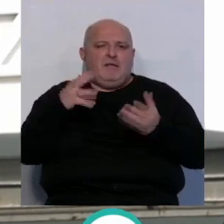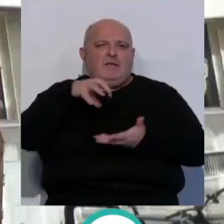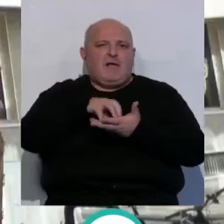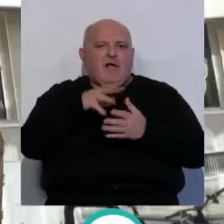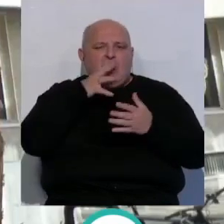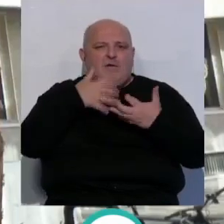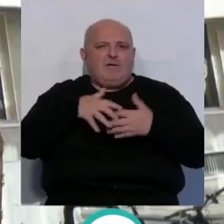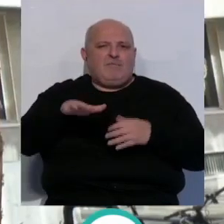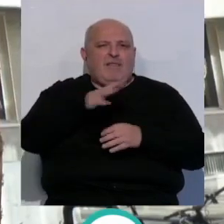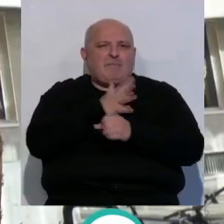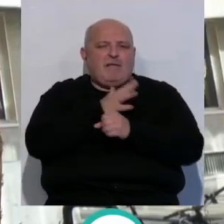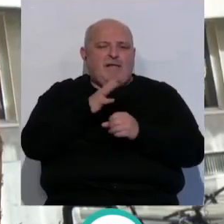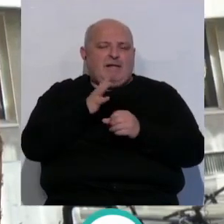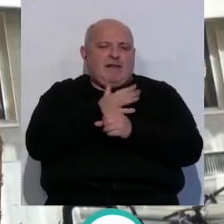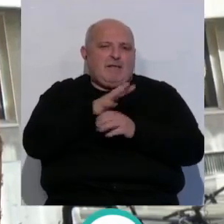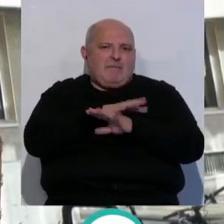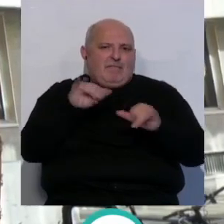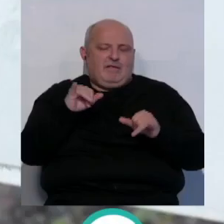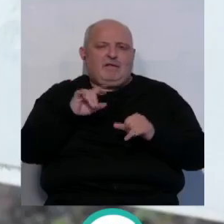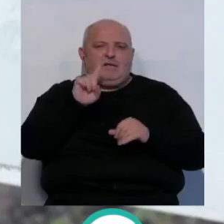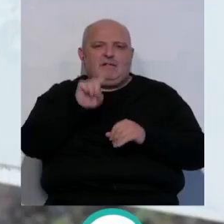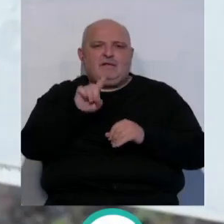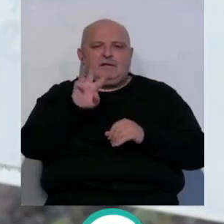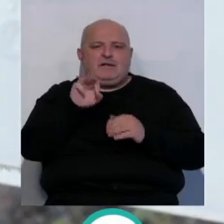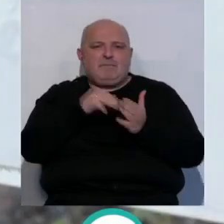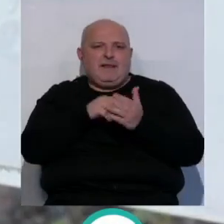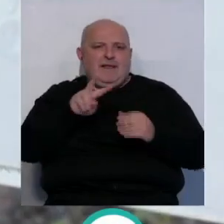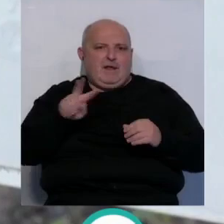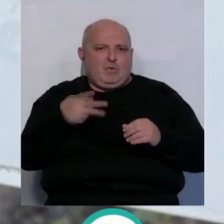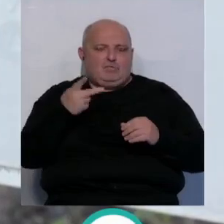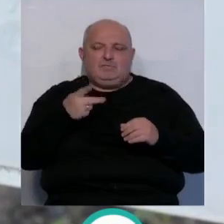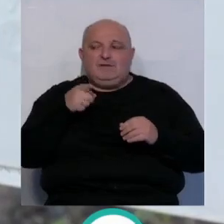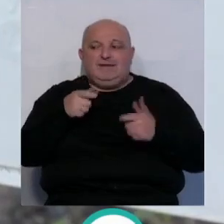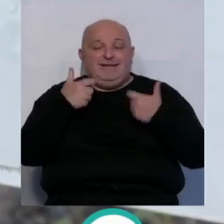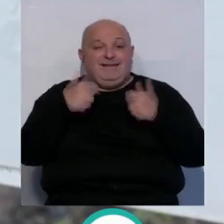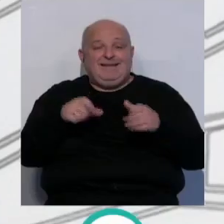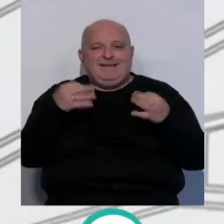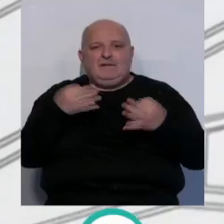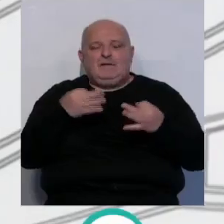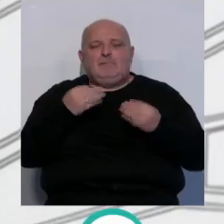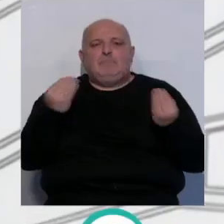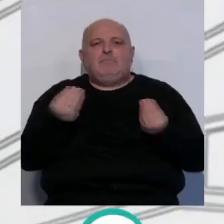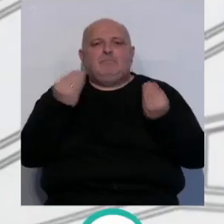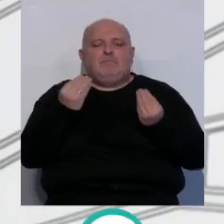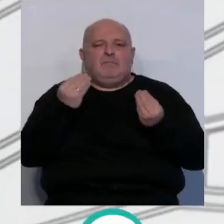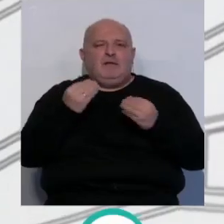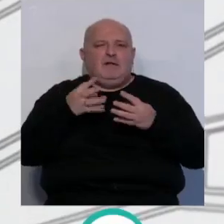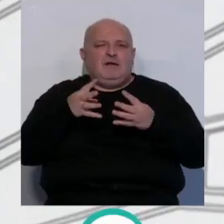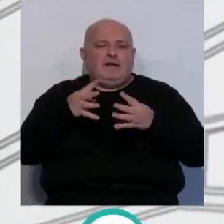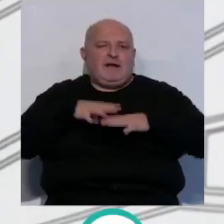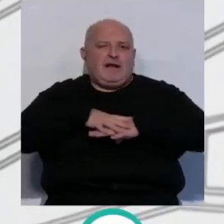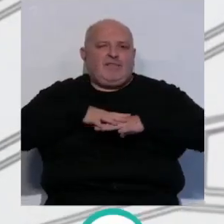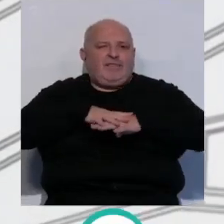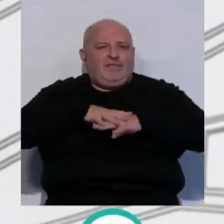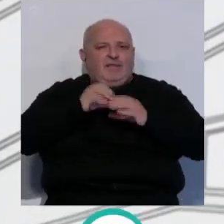bombeo de la barriada de La Paz con una inversión de 130.000 euros. Esta intervención supondrá la mejora de las infraestructuras